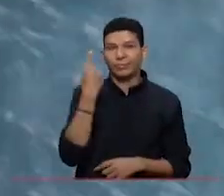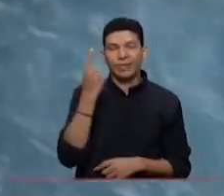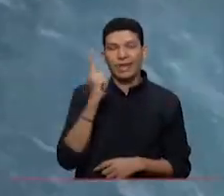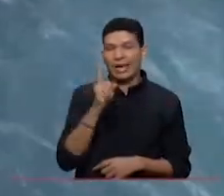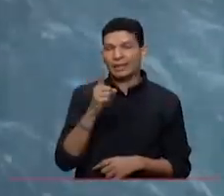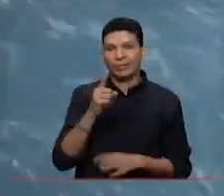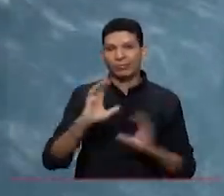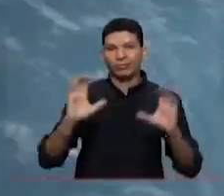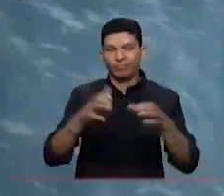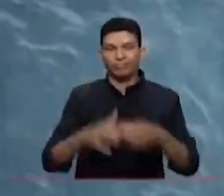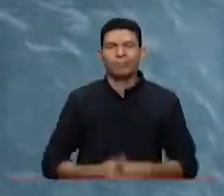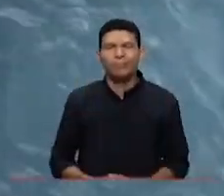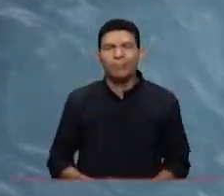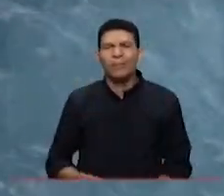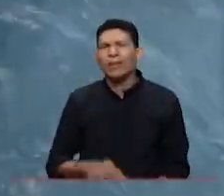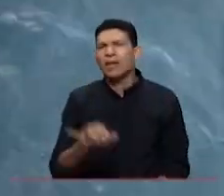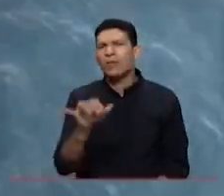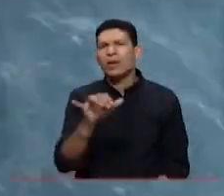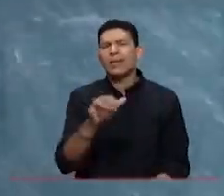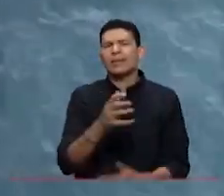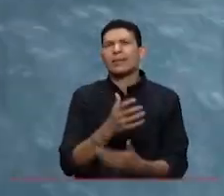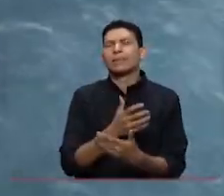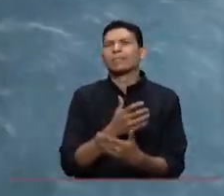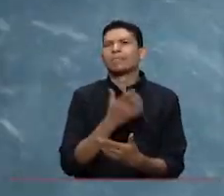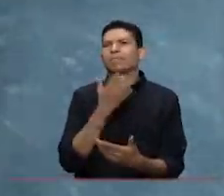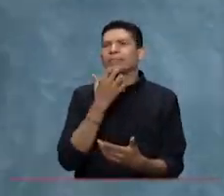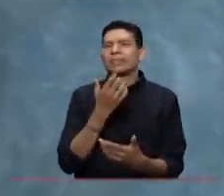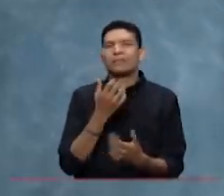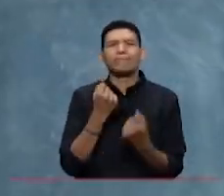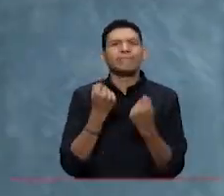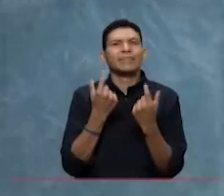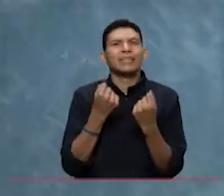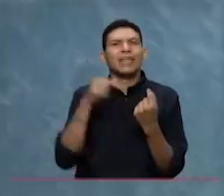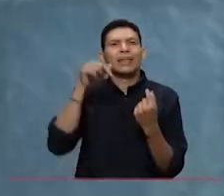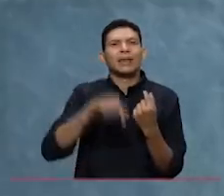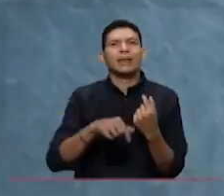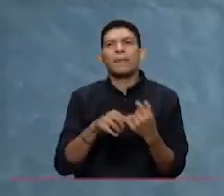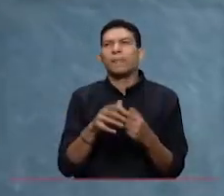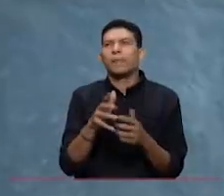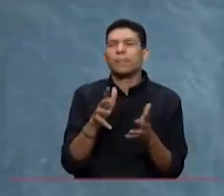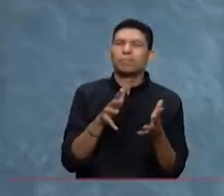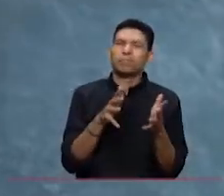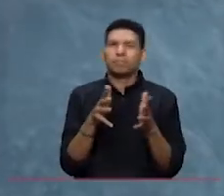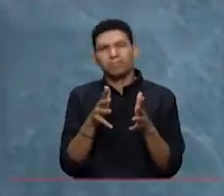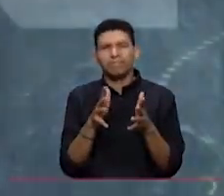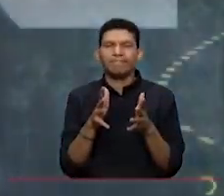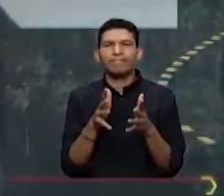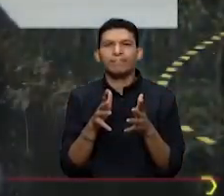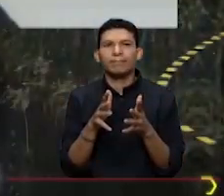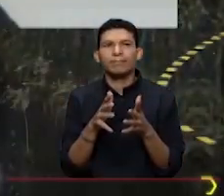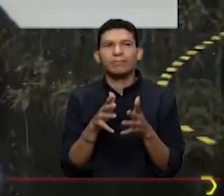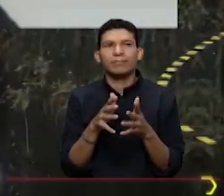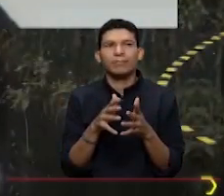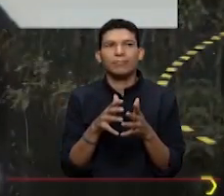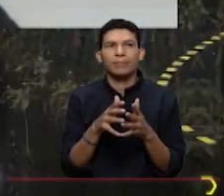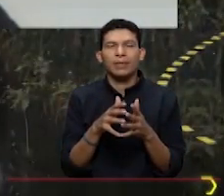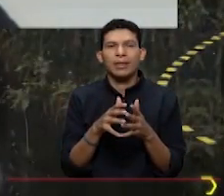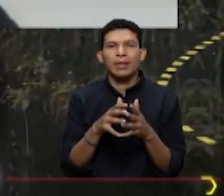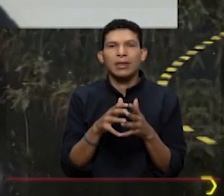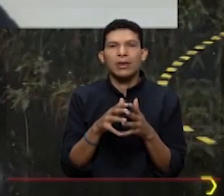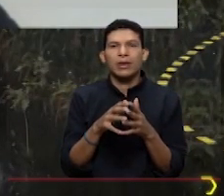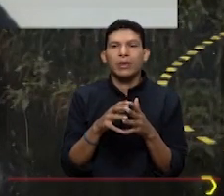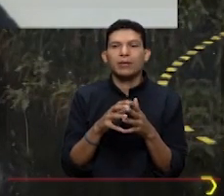ambiental costera. Biólogo, es como lo entendemos nosotros acá, un poco como pomca, como la